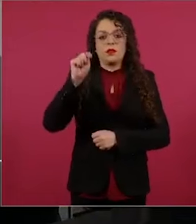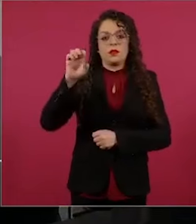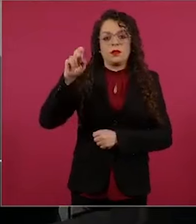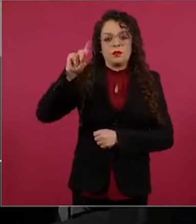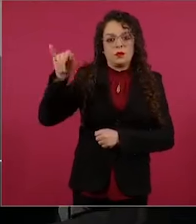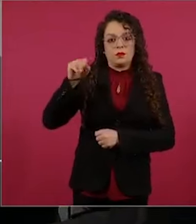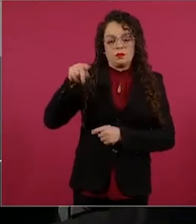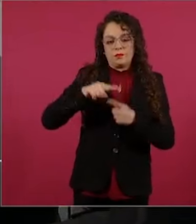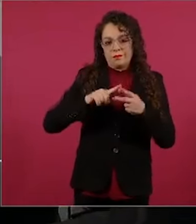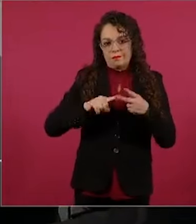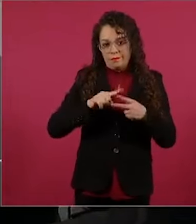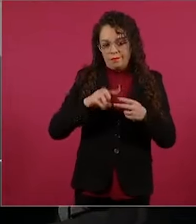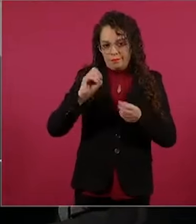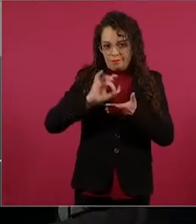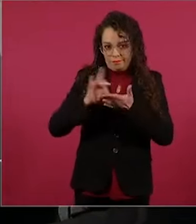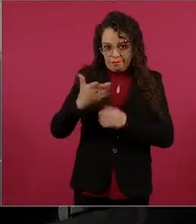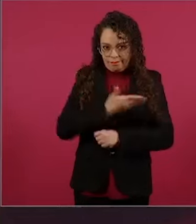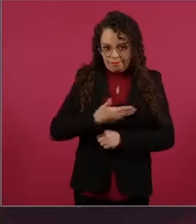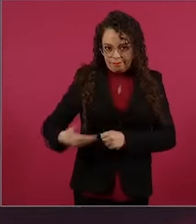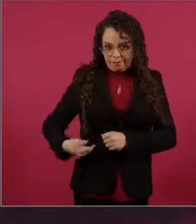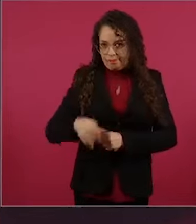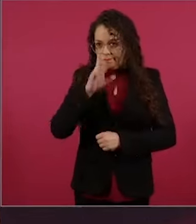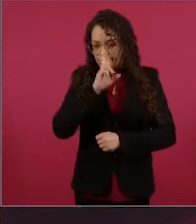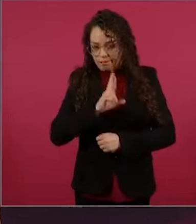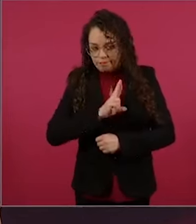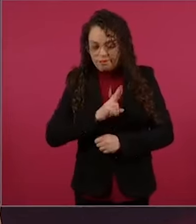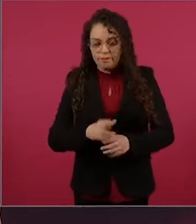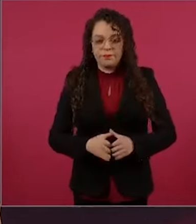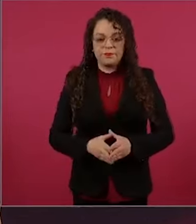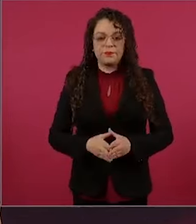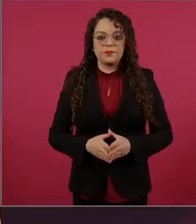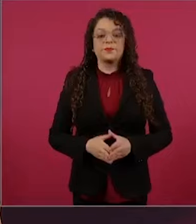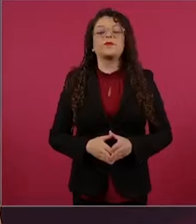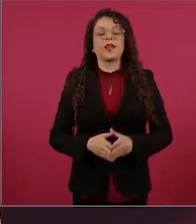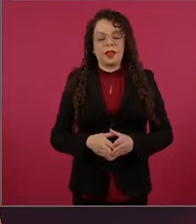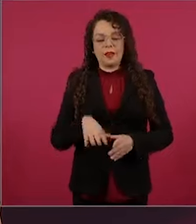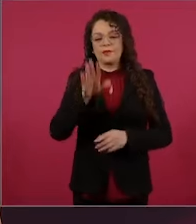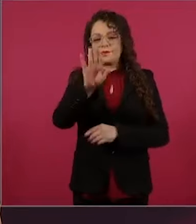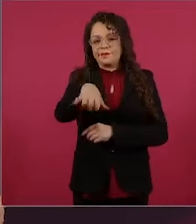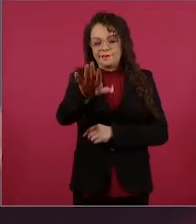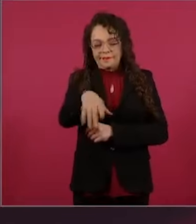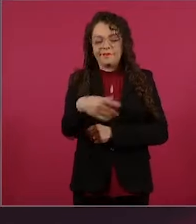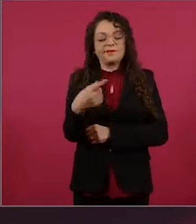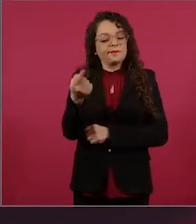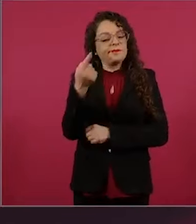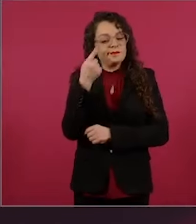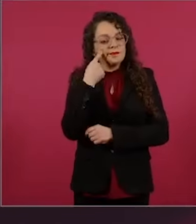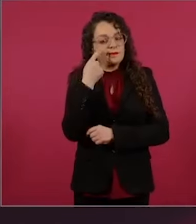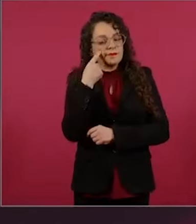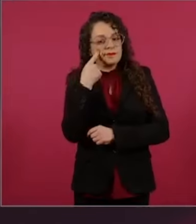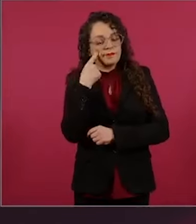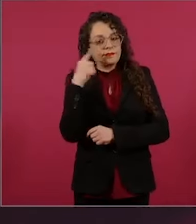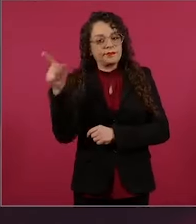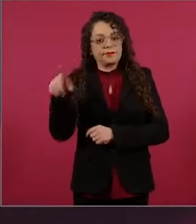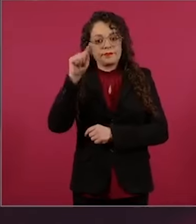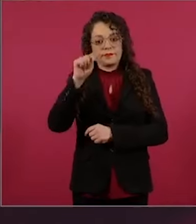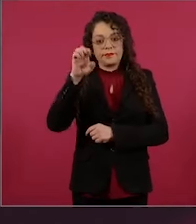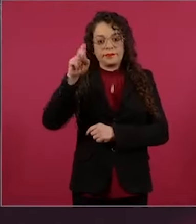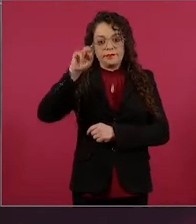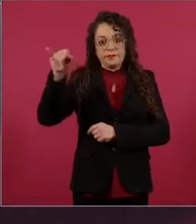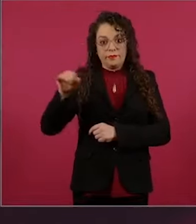respecto. Sí, mire, lo del Tribunal Electoral, que hay varias instancias,